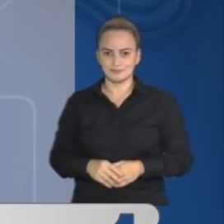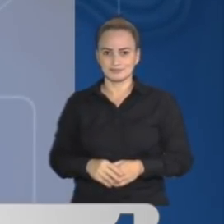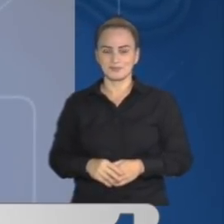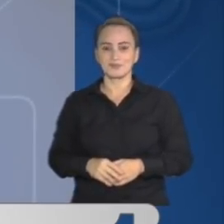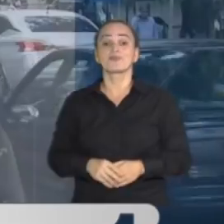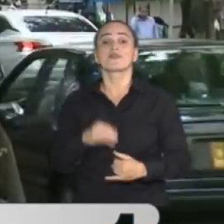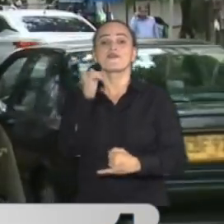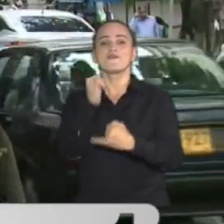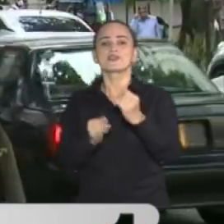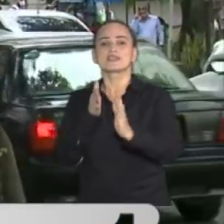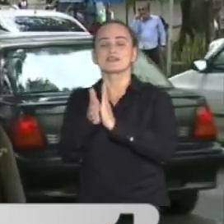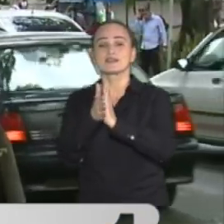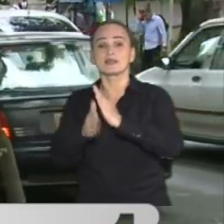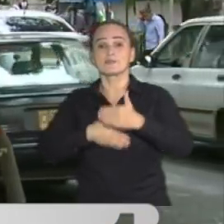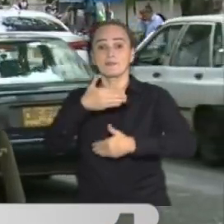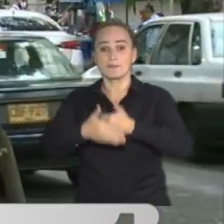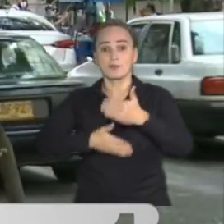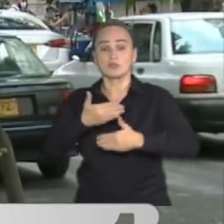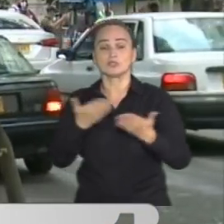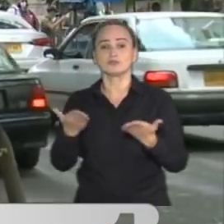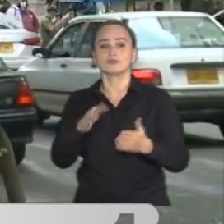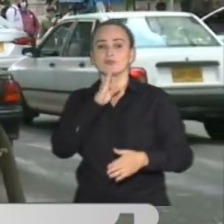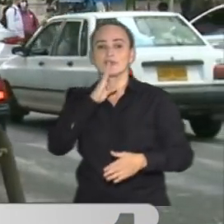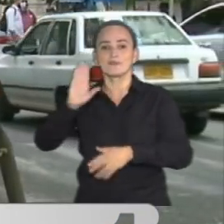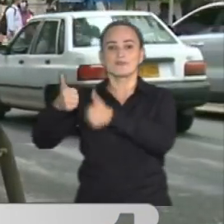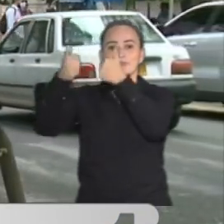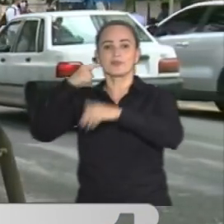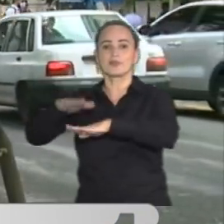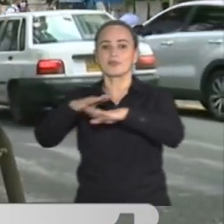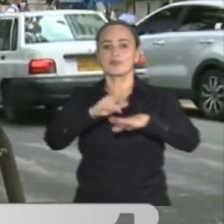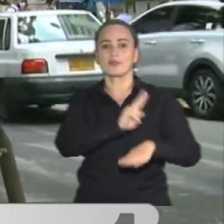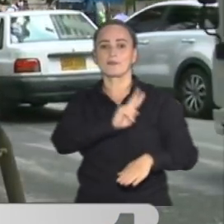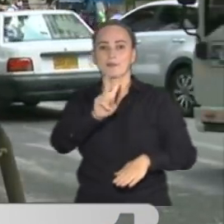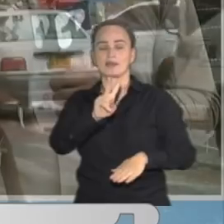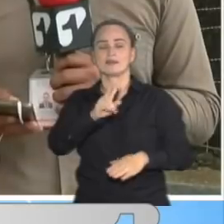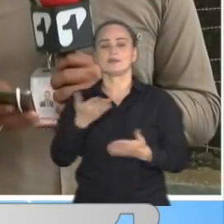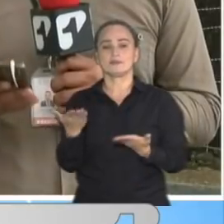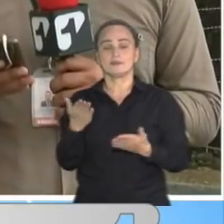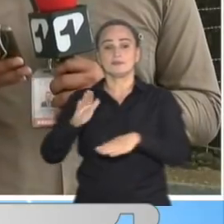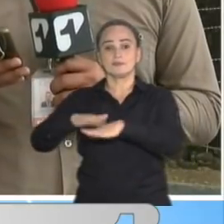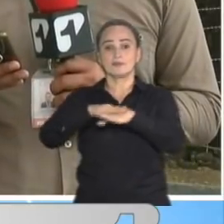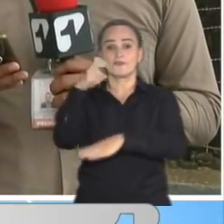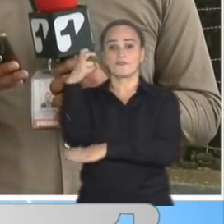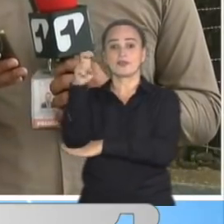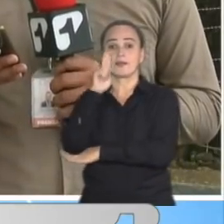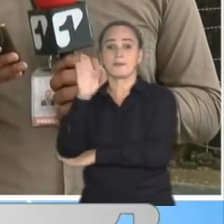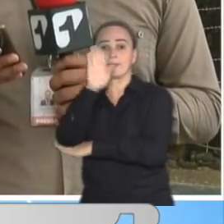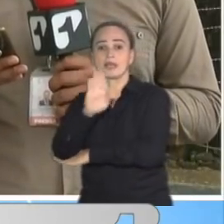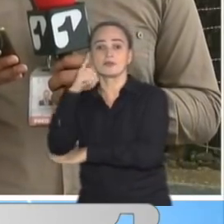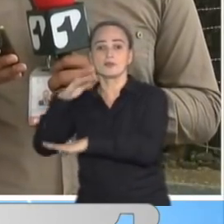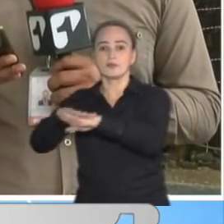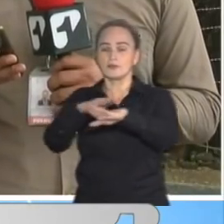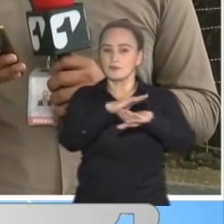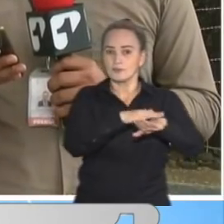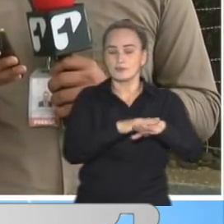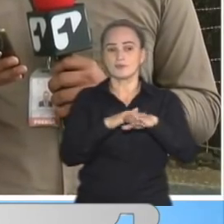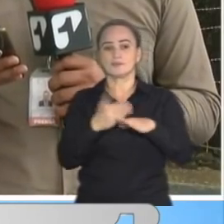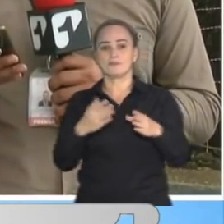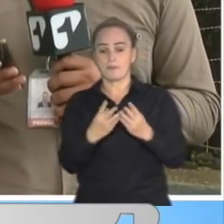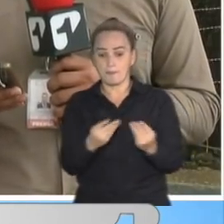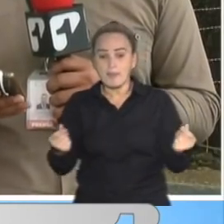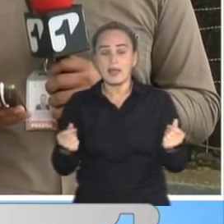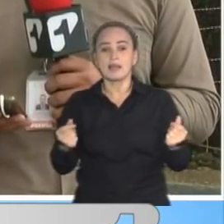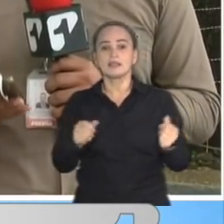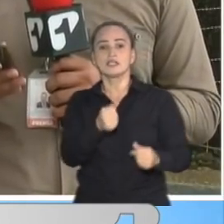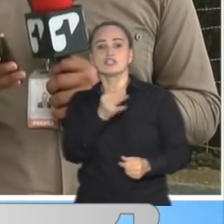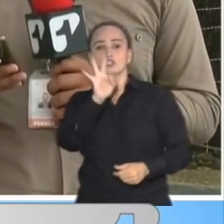Y finalizamos con un procedimiento que realizaron las autoridades en el Valle del Cauca. Según la Fiscalía, fueron objeto de extinción de dominio